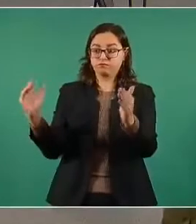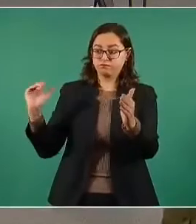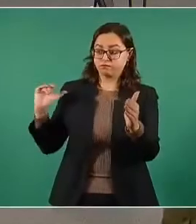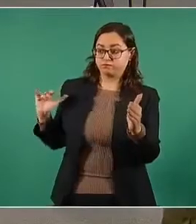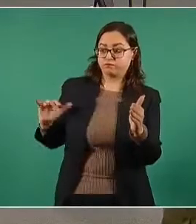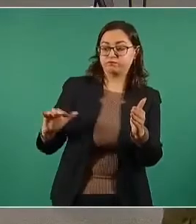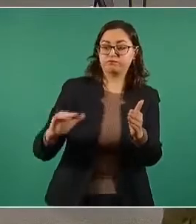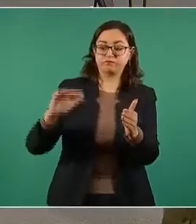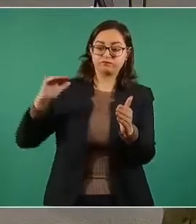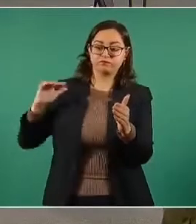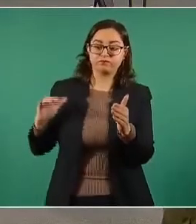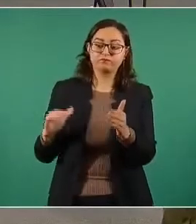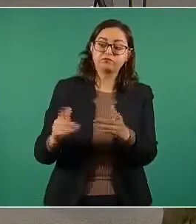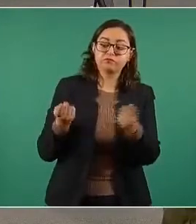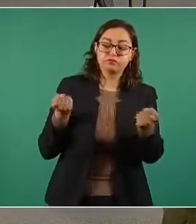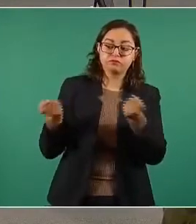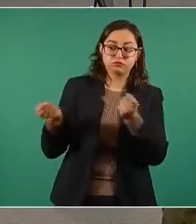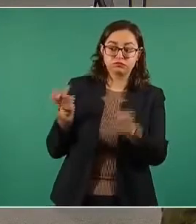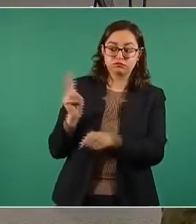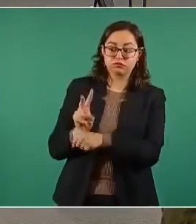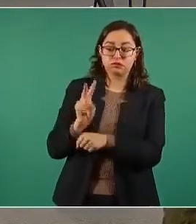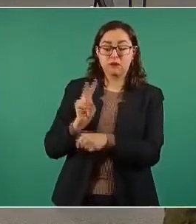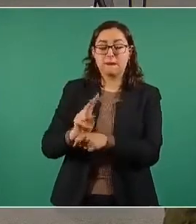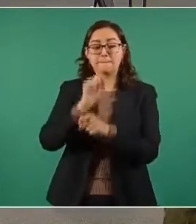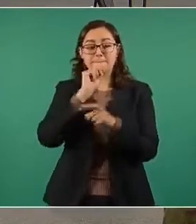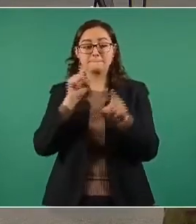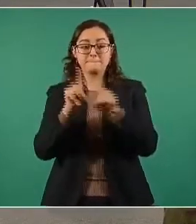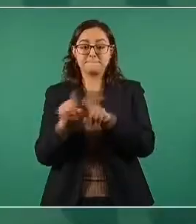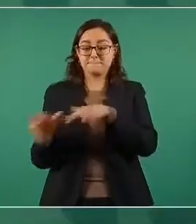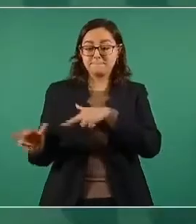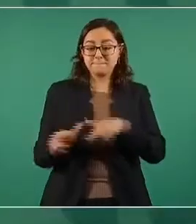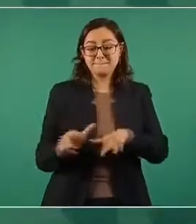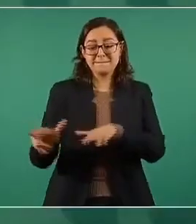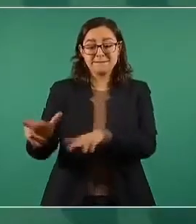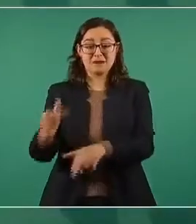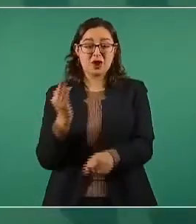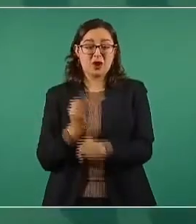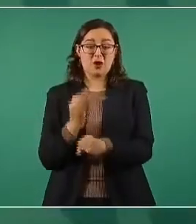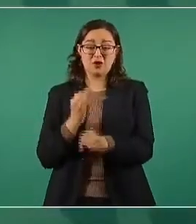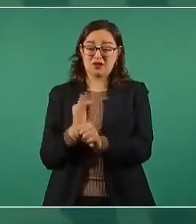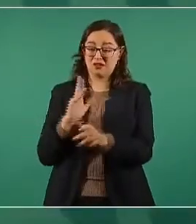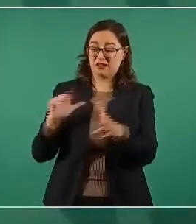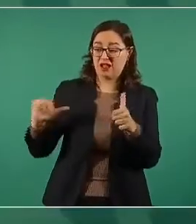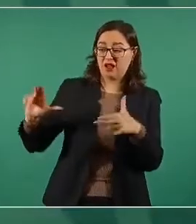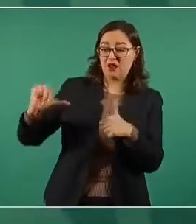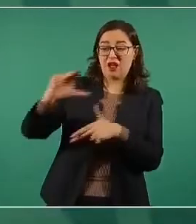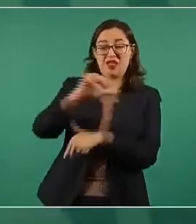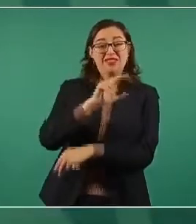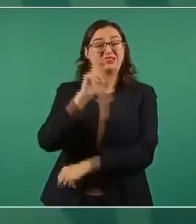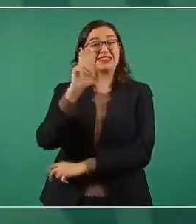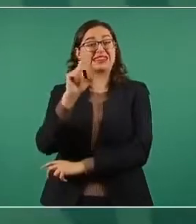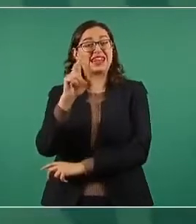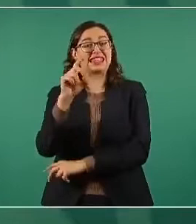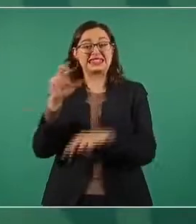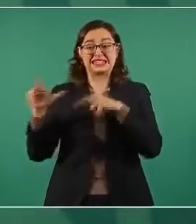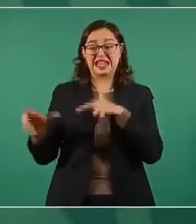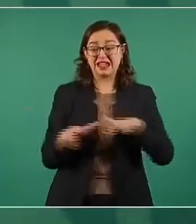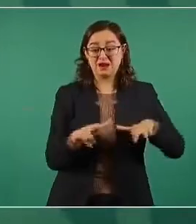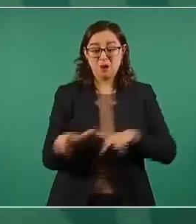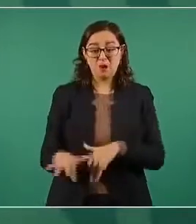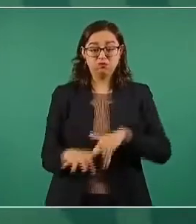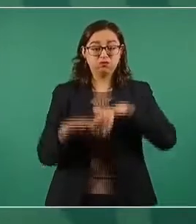30 ríos desbordados en Jalisco, Colima, Michoacán y Sinaloa. Asimismo, se